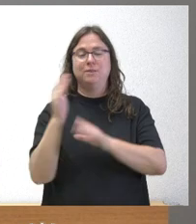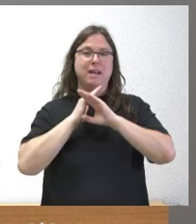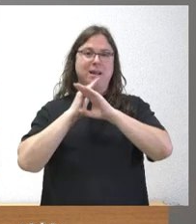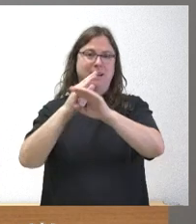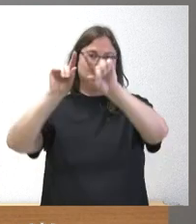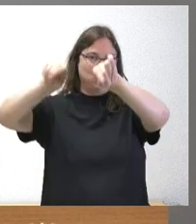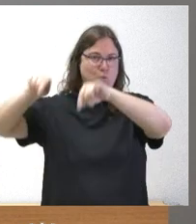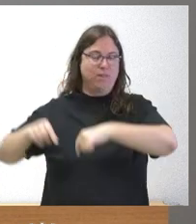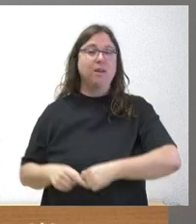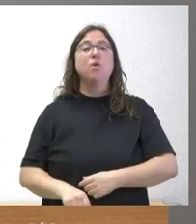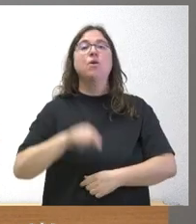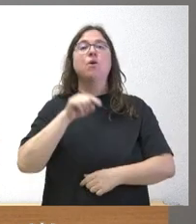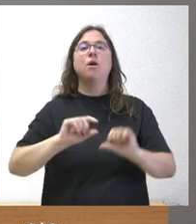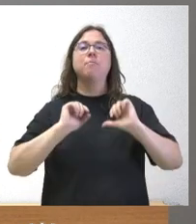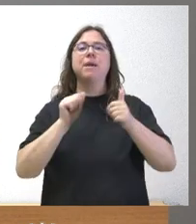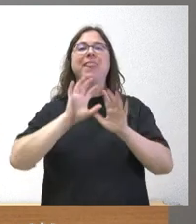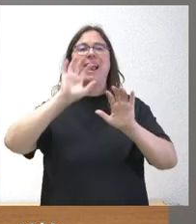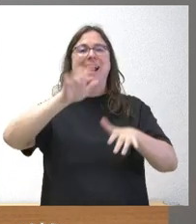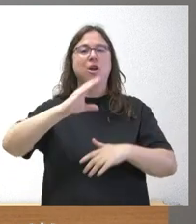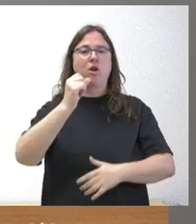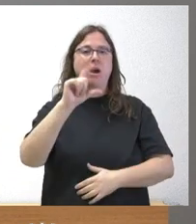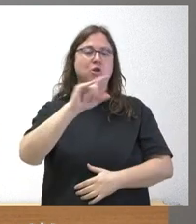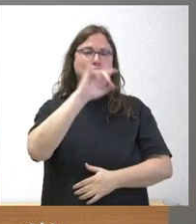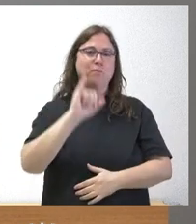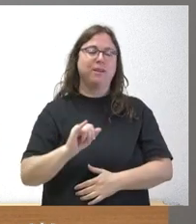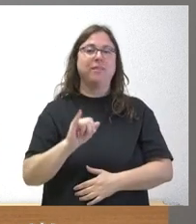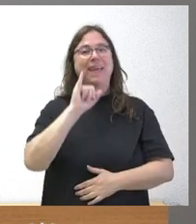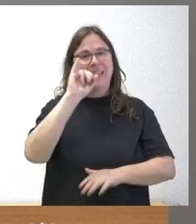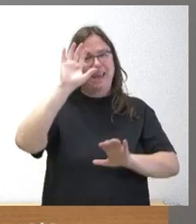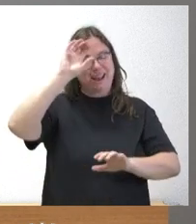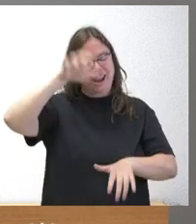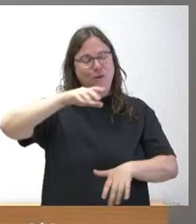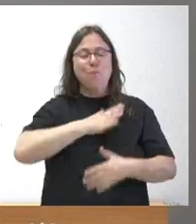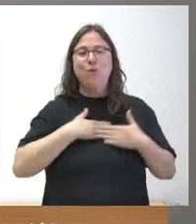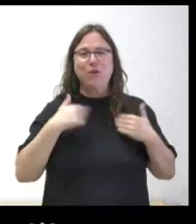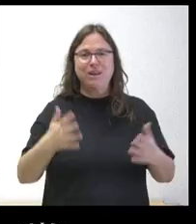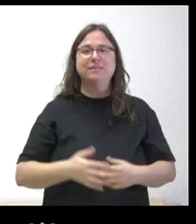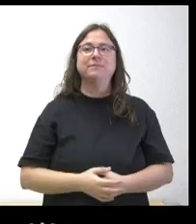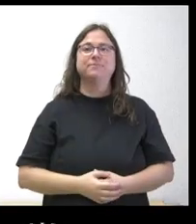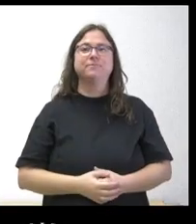de las provincias hoy lo abrimos en León con Carlos Domínguez de Ileón cuando quieras adelante Carlos